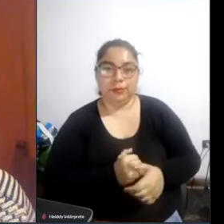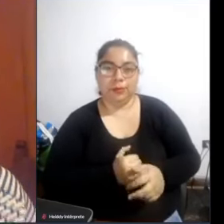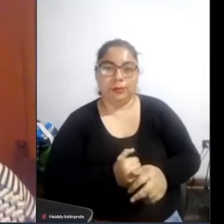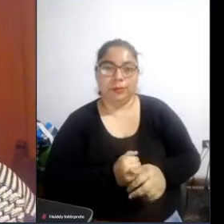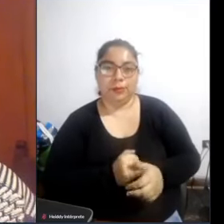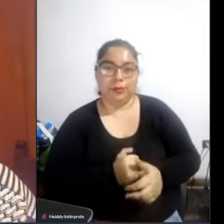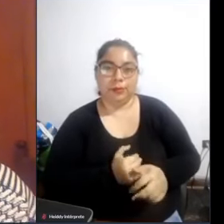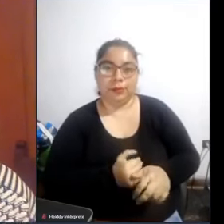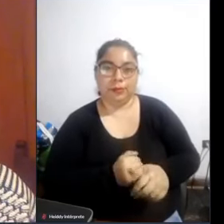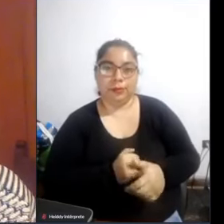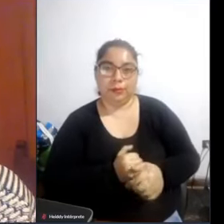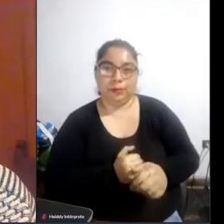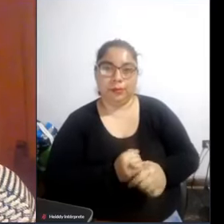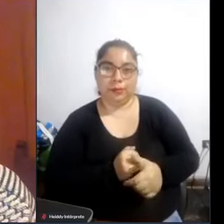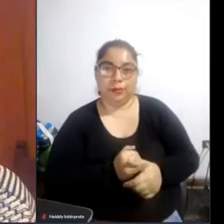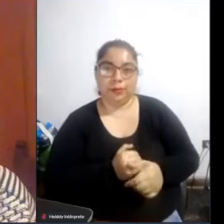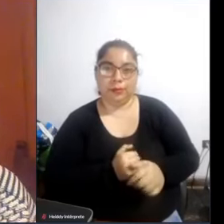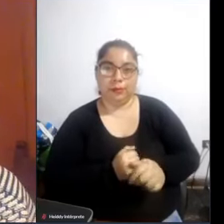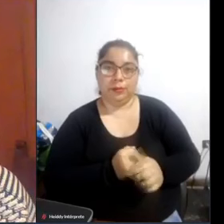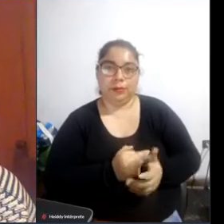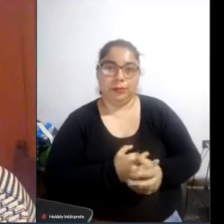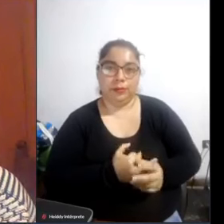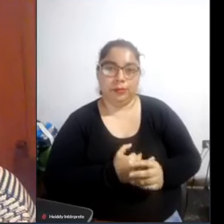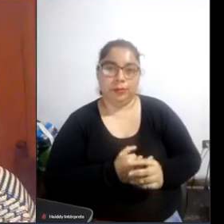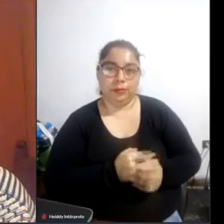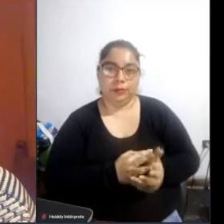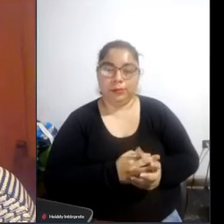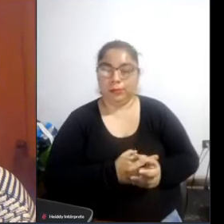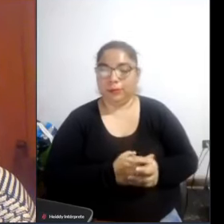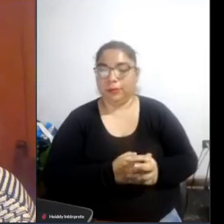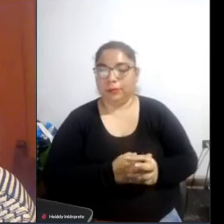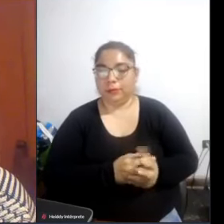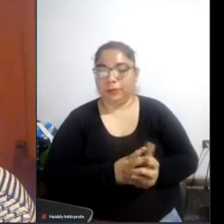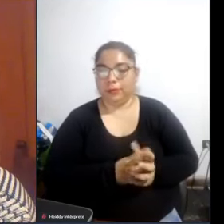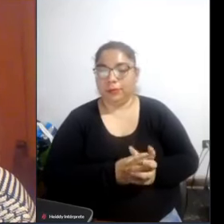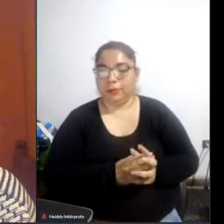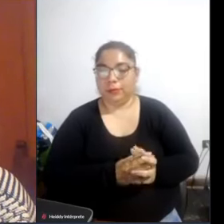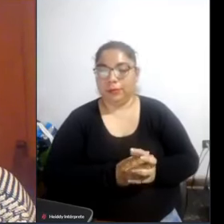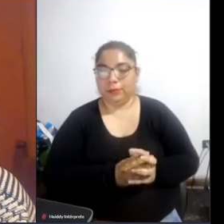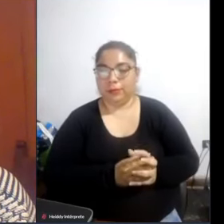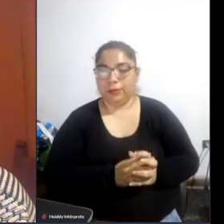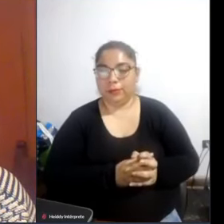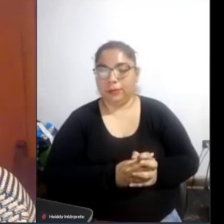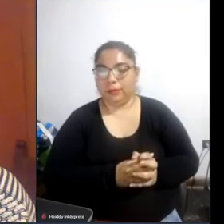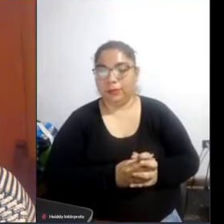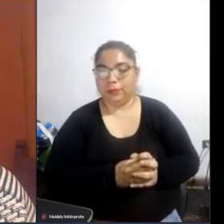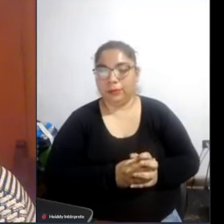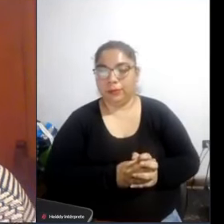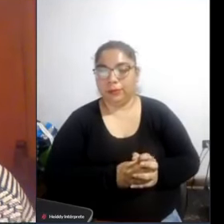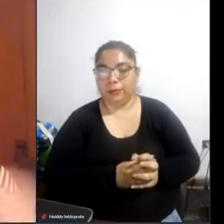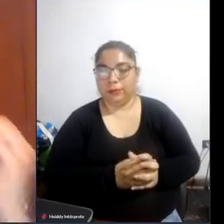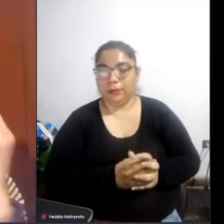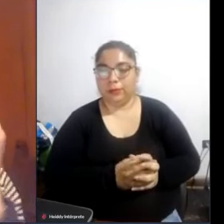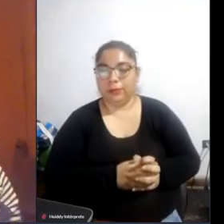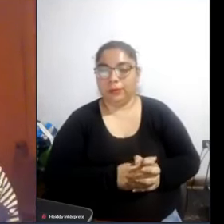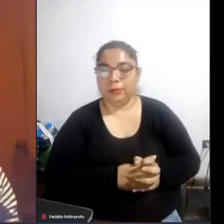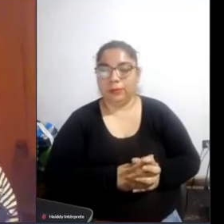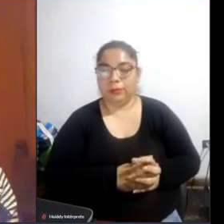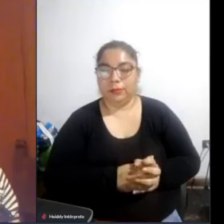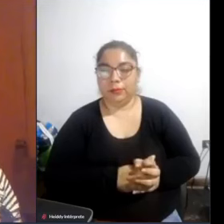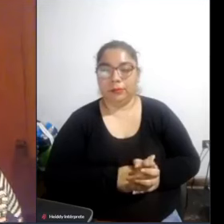compartir audio de repente ese es el que está no está compartido